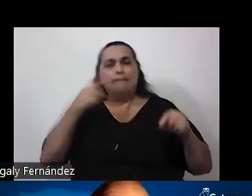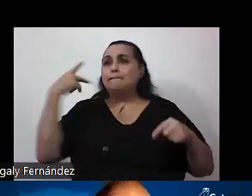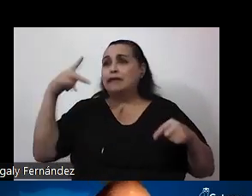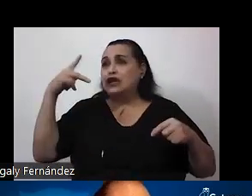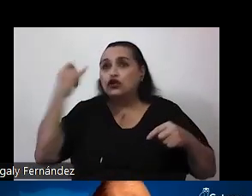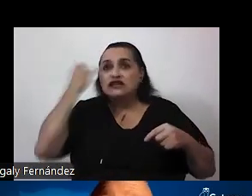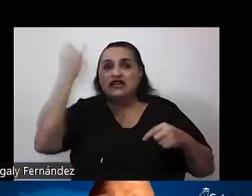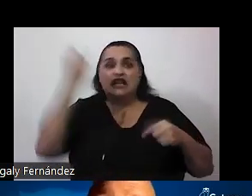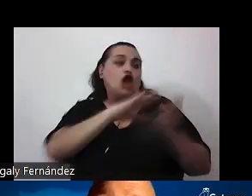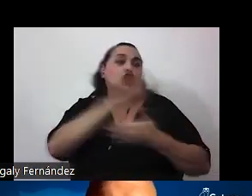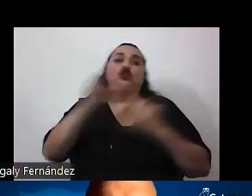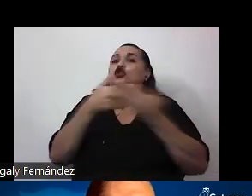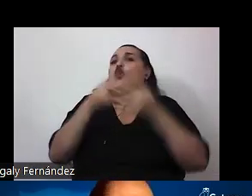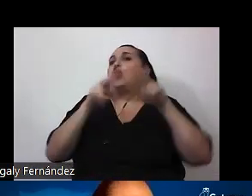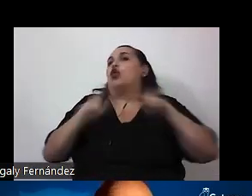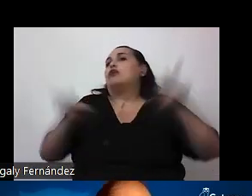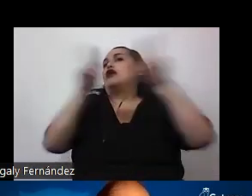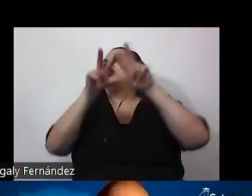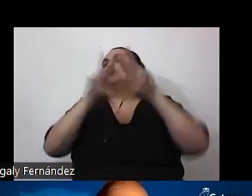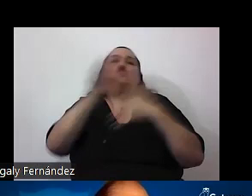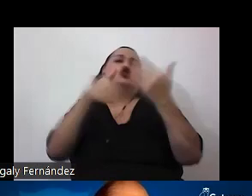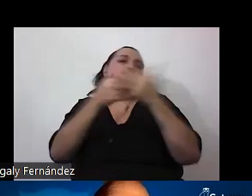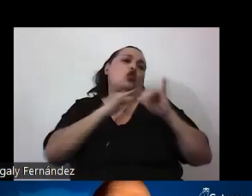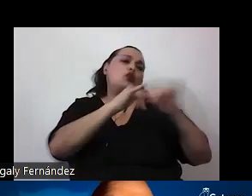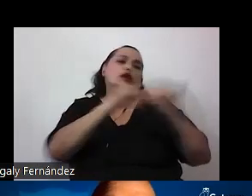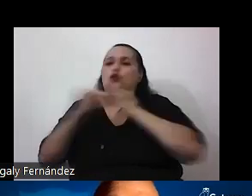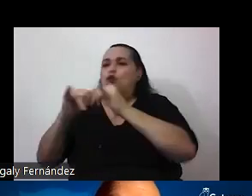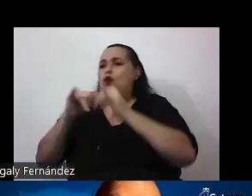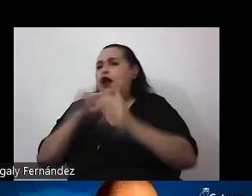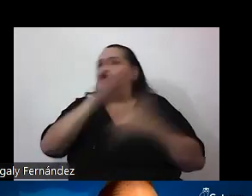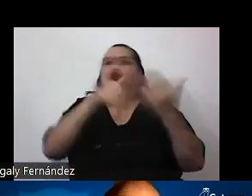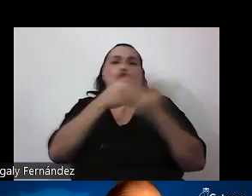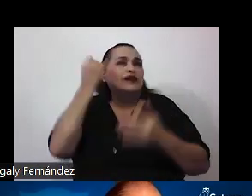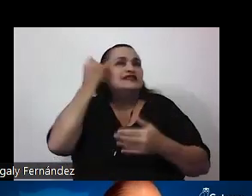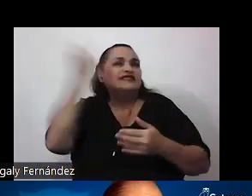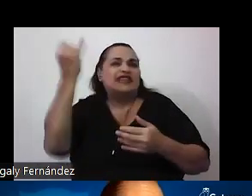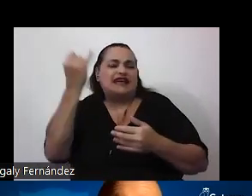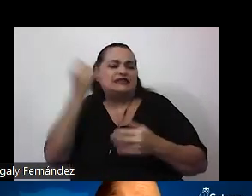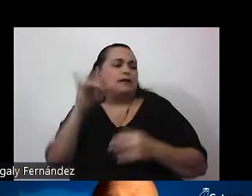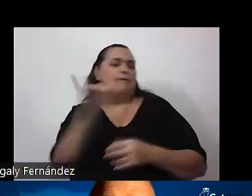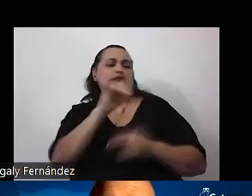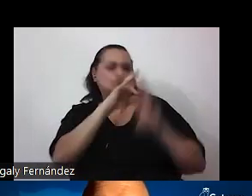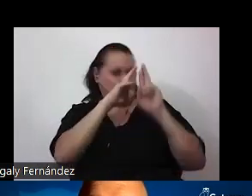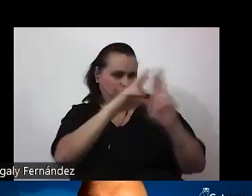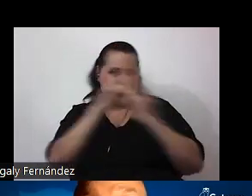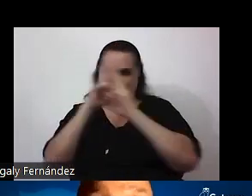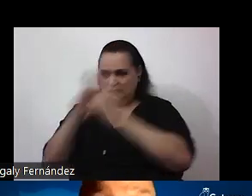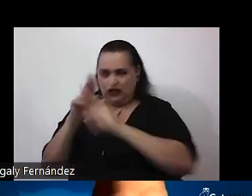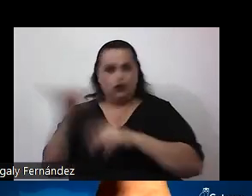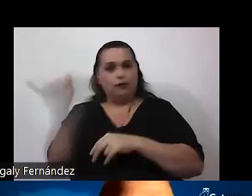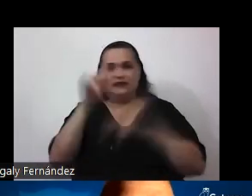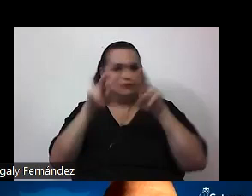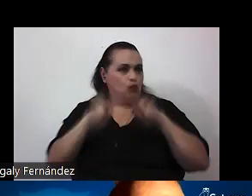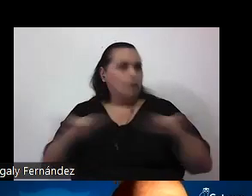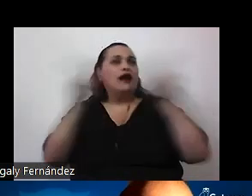vale, de que todo da lo mismo, de que todas las ideas merecen el mismo respeto y tienen el mismo valor. Entonces,